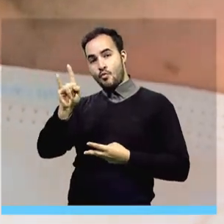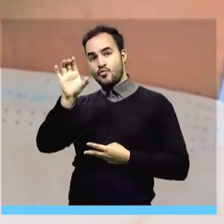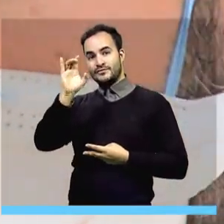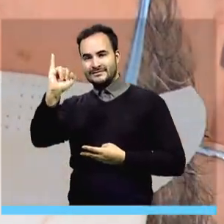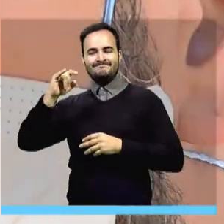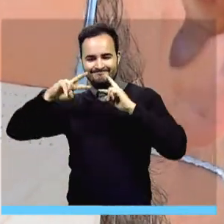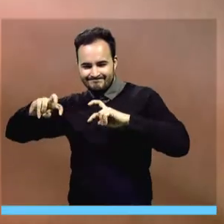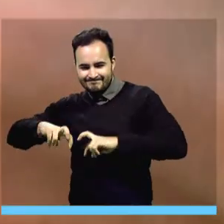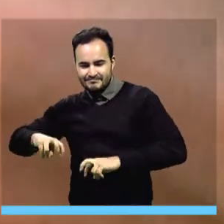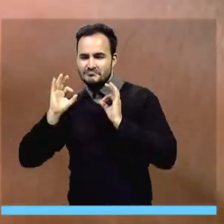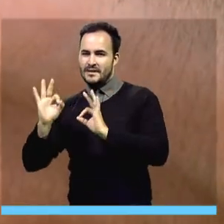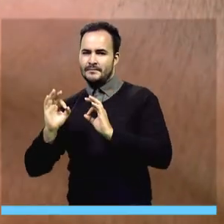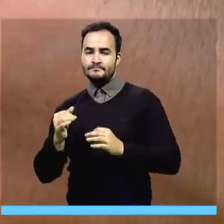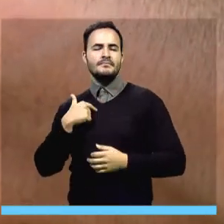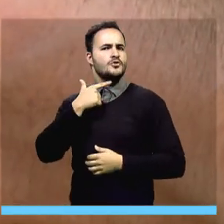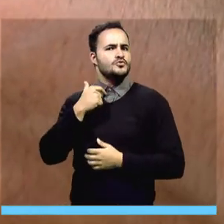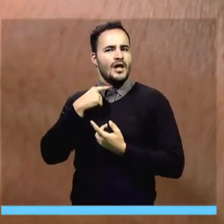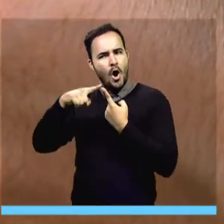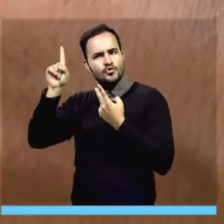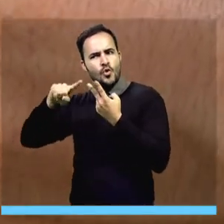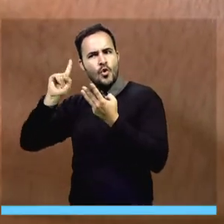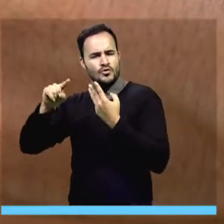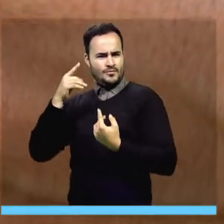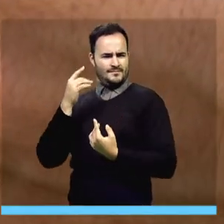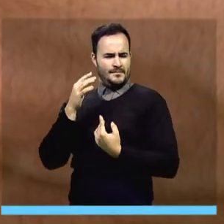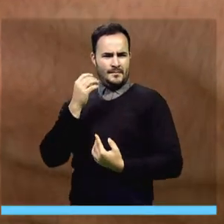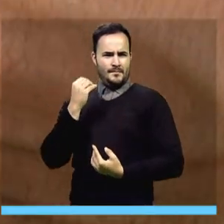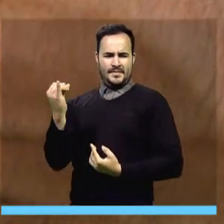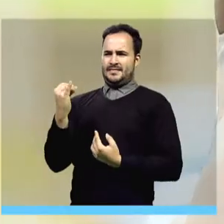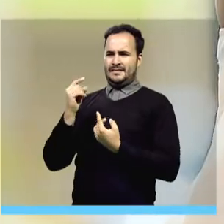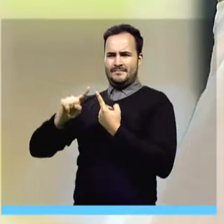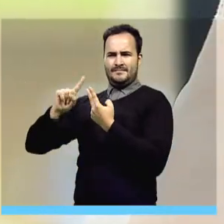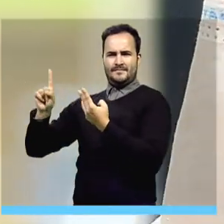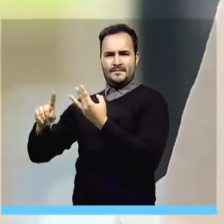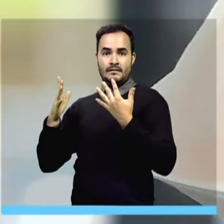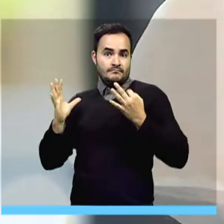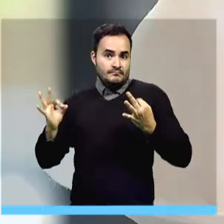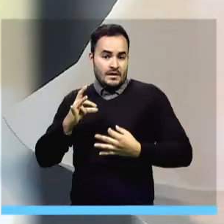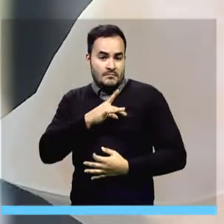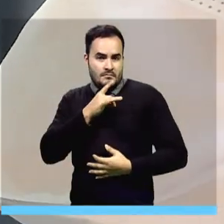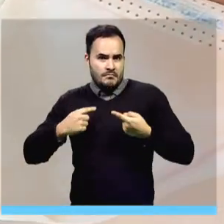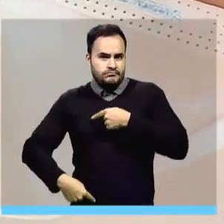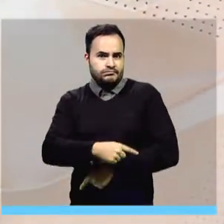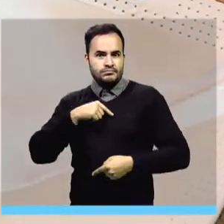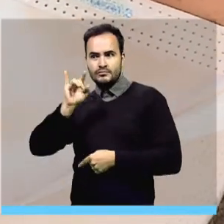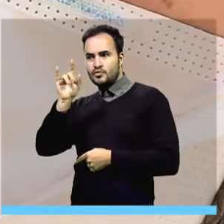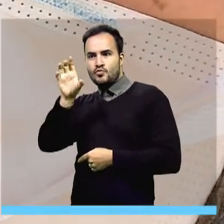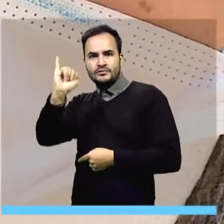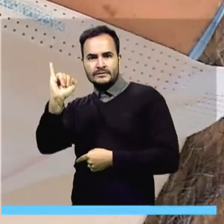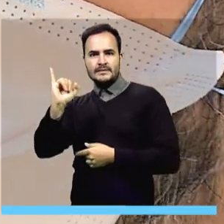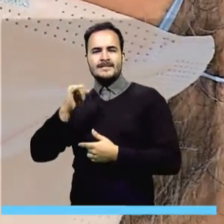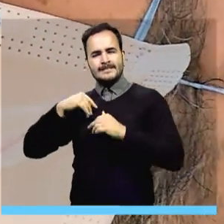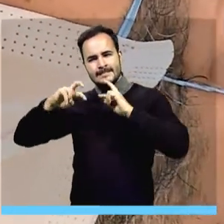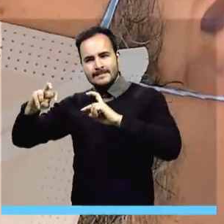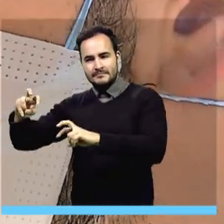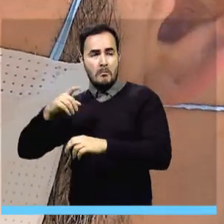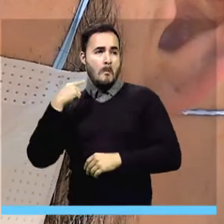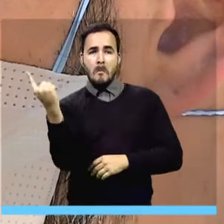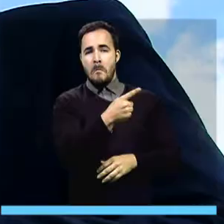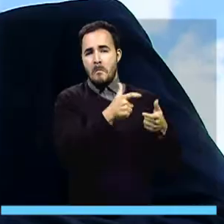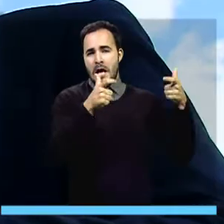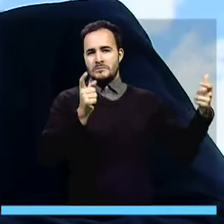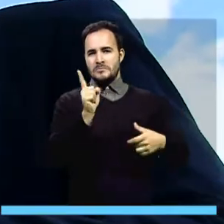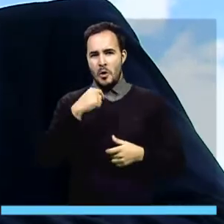Me ha gustado tener la capacidad de hacer dos especialidades diferentes como cardiología y cuidado intensivo, que es algo usualmente raro y